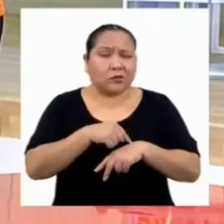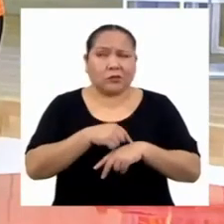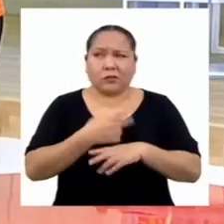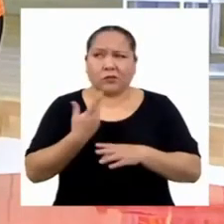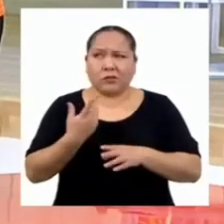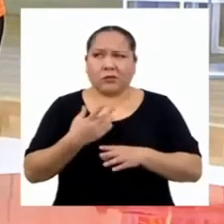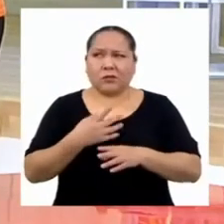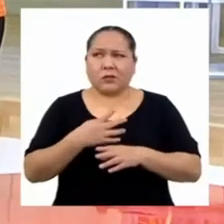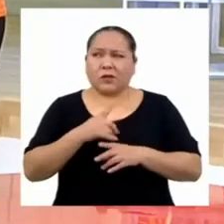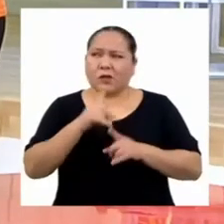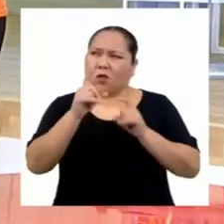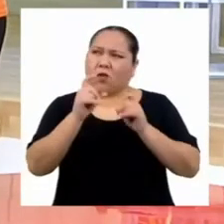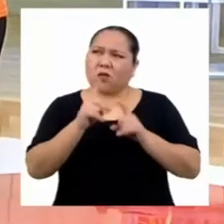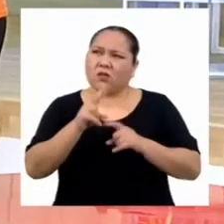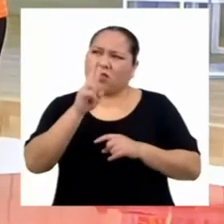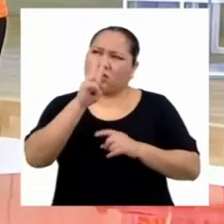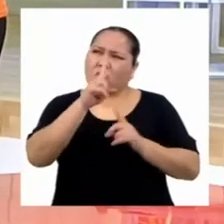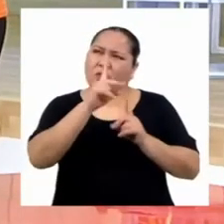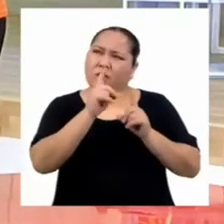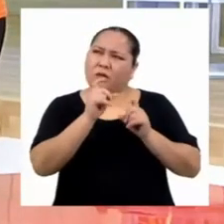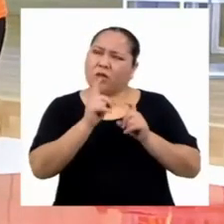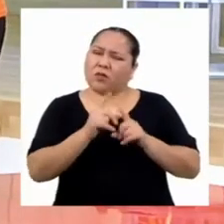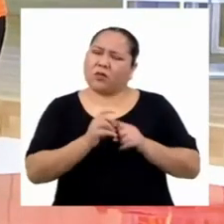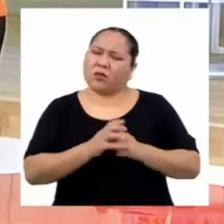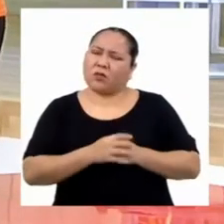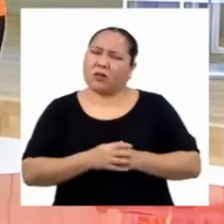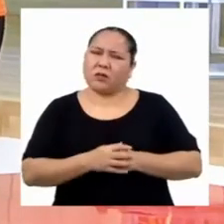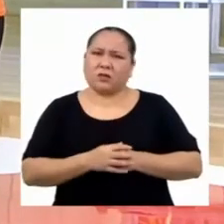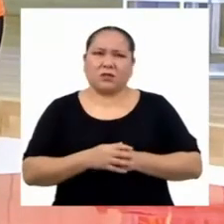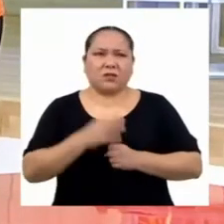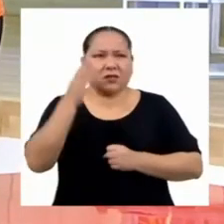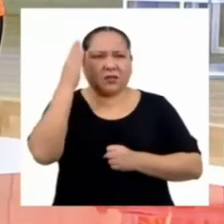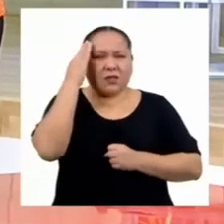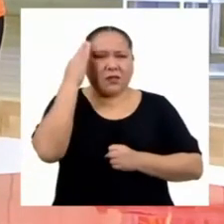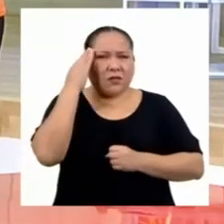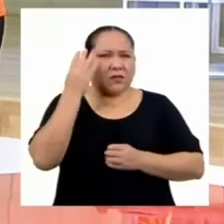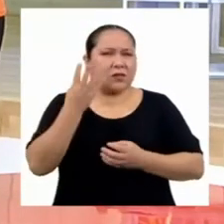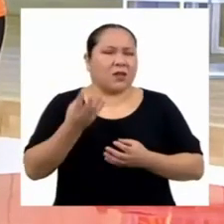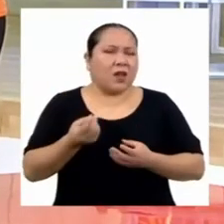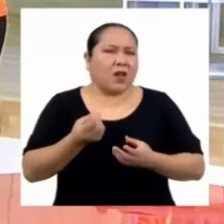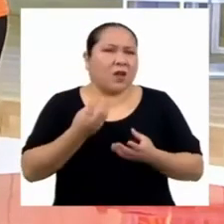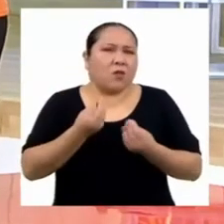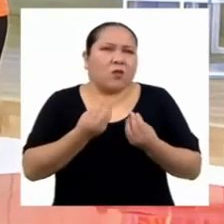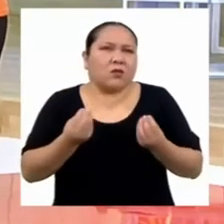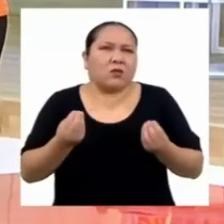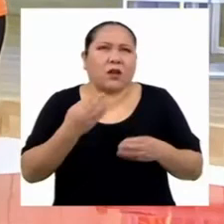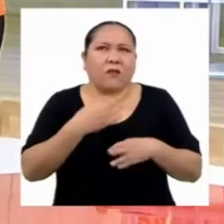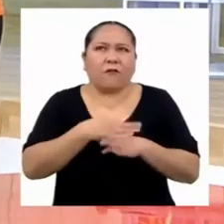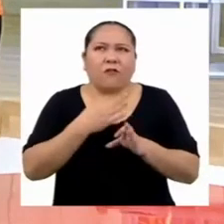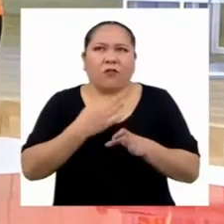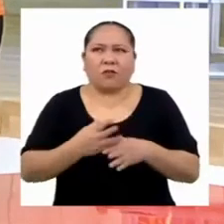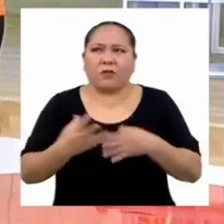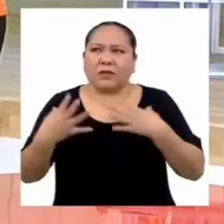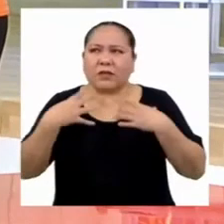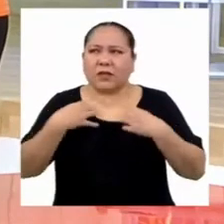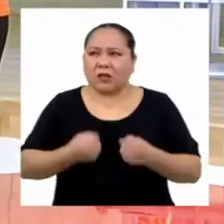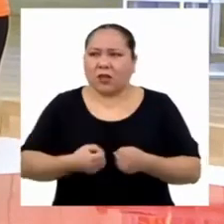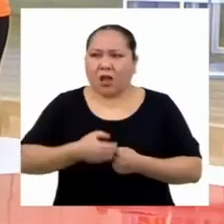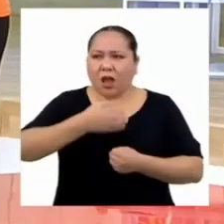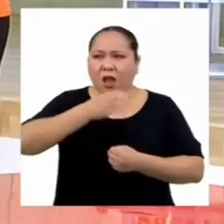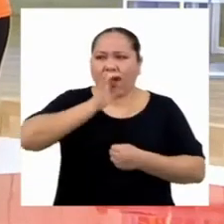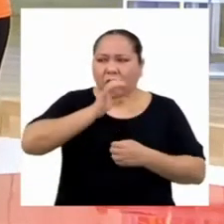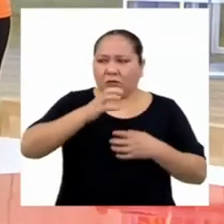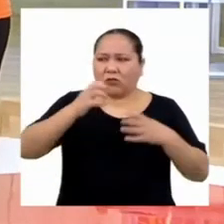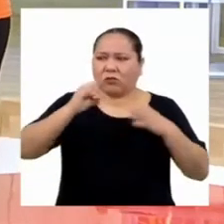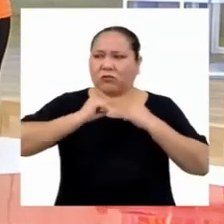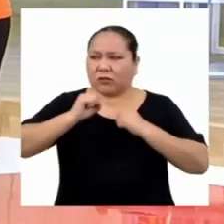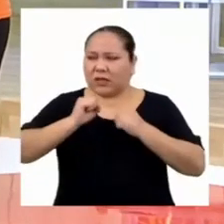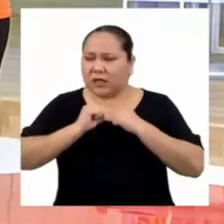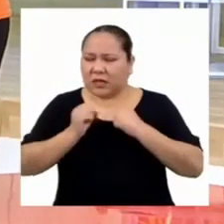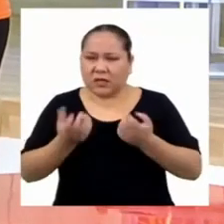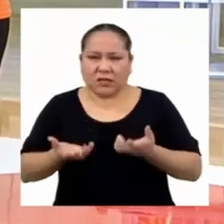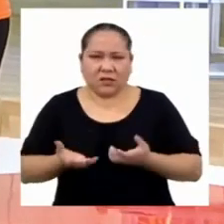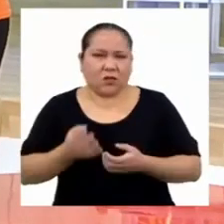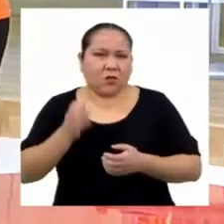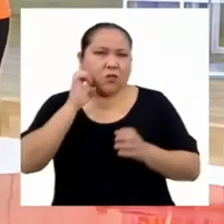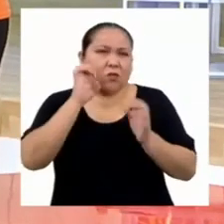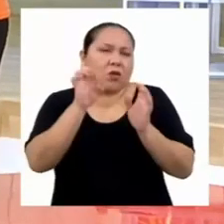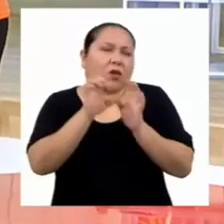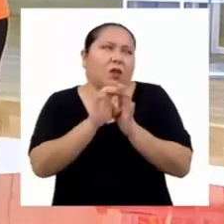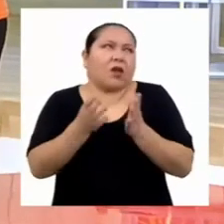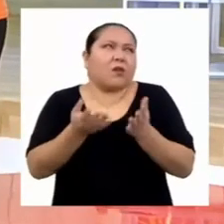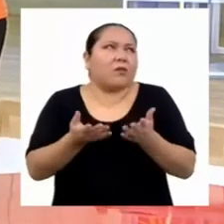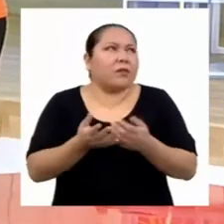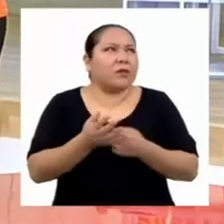preguntas. Y sabemos que hay más hábitos saludables, además de consumir líquido y hacer ejercicio. Por